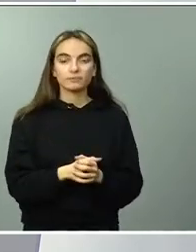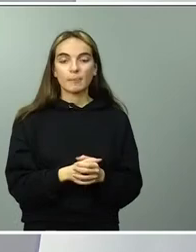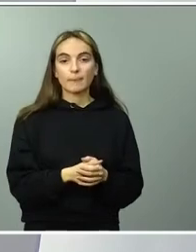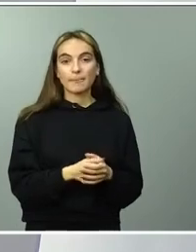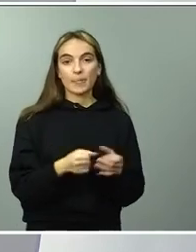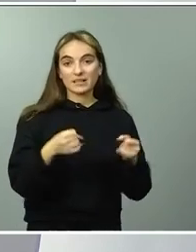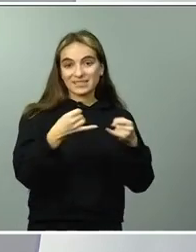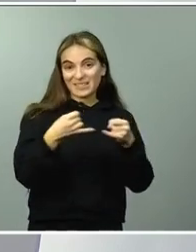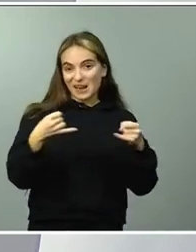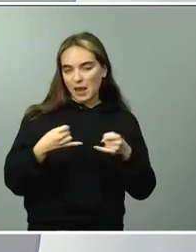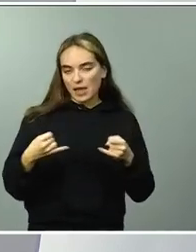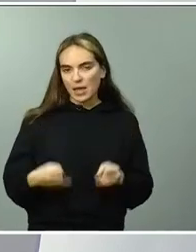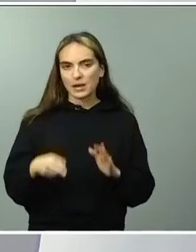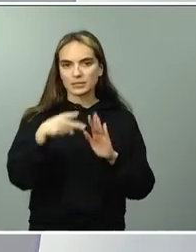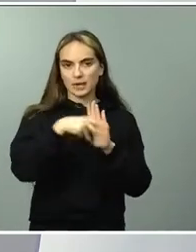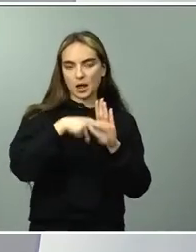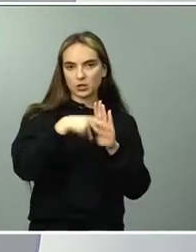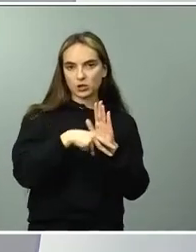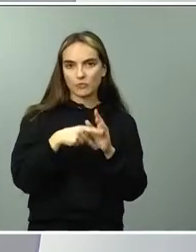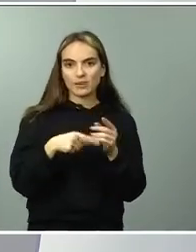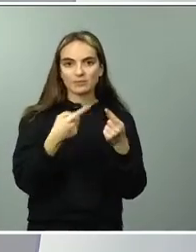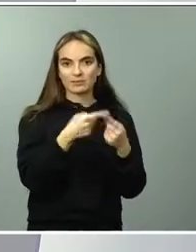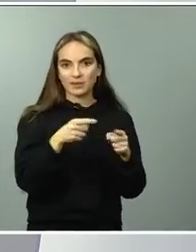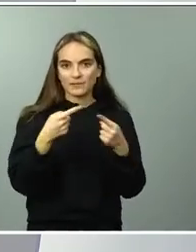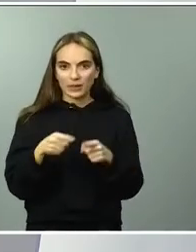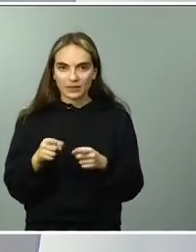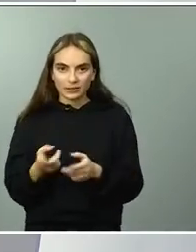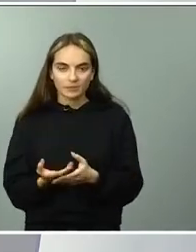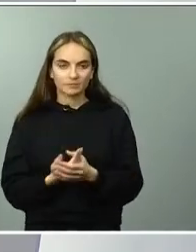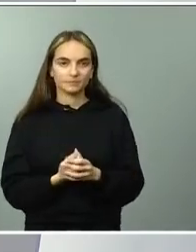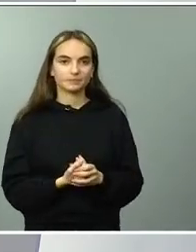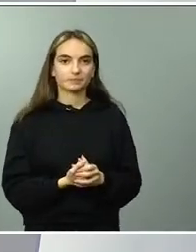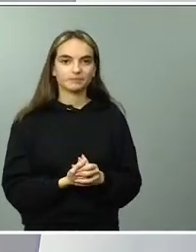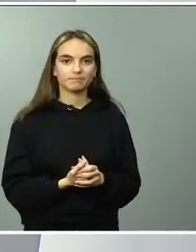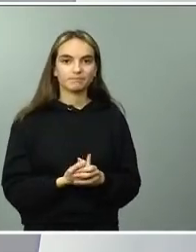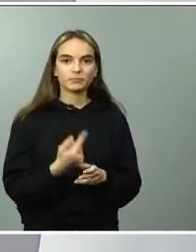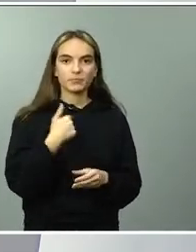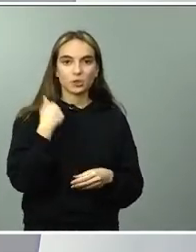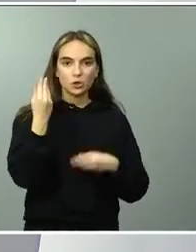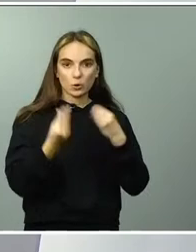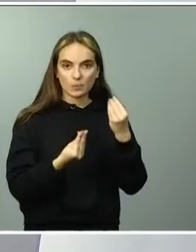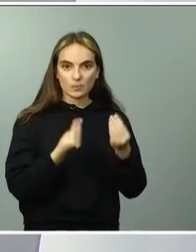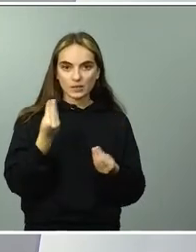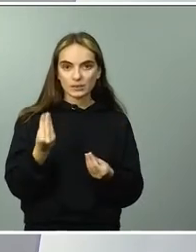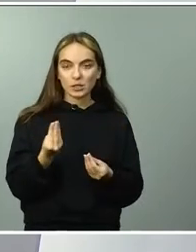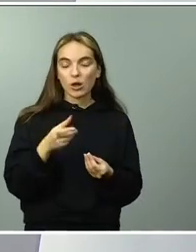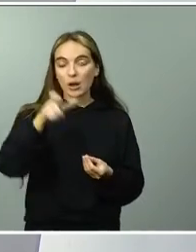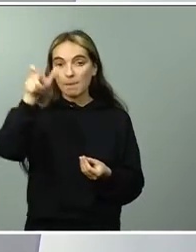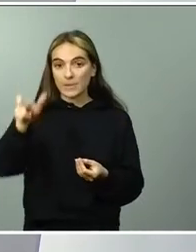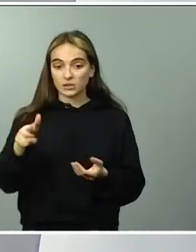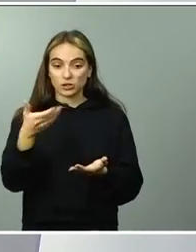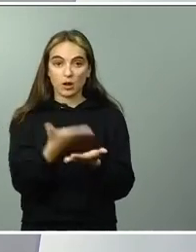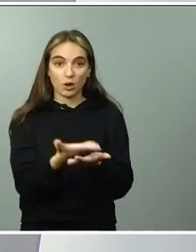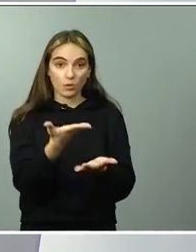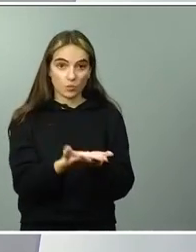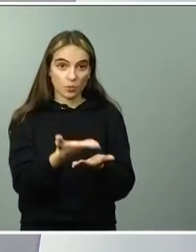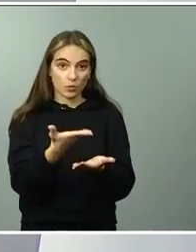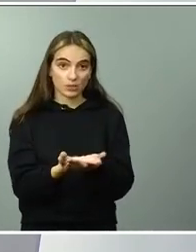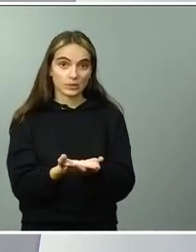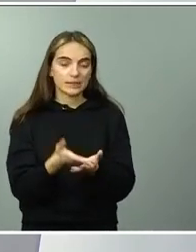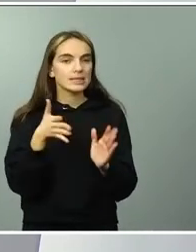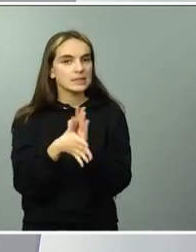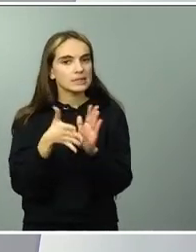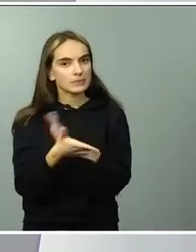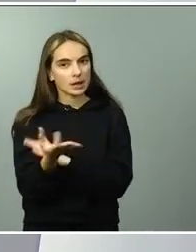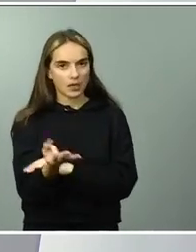manera en que se pudieran o no practicar creo que le corresponde a quien hace la propuesta el explicar cómo y de qué forma se